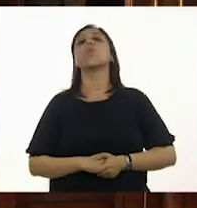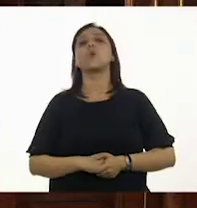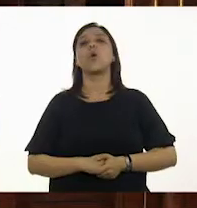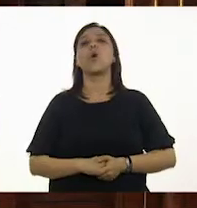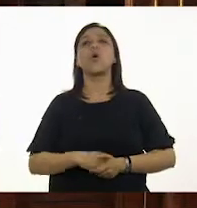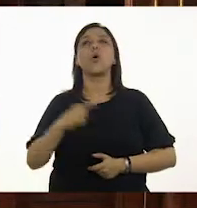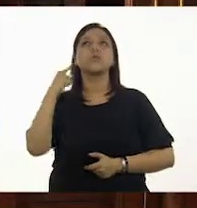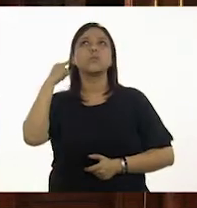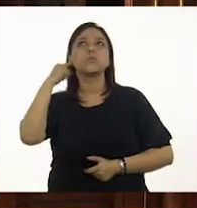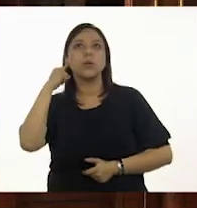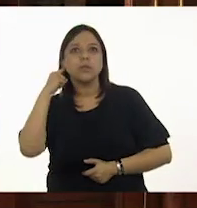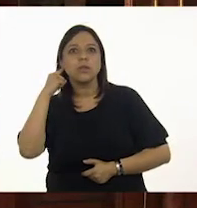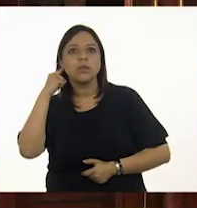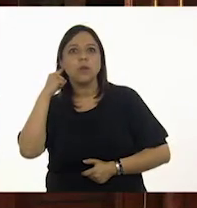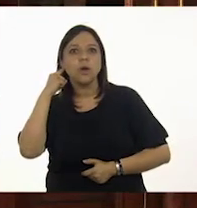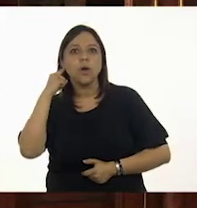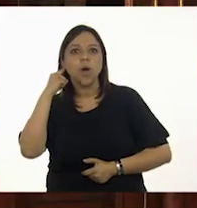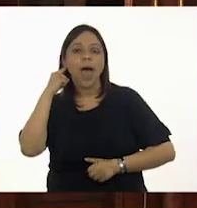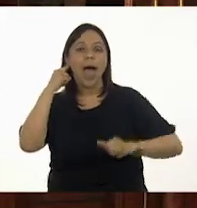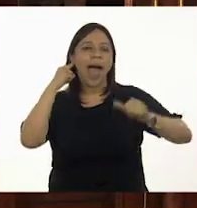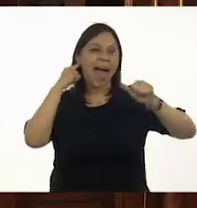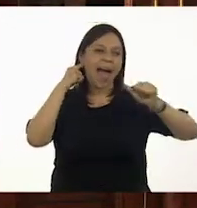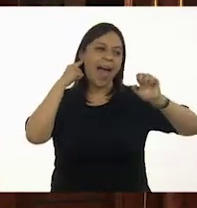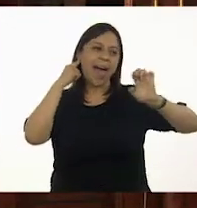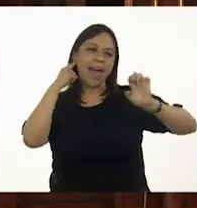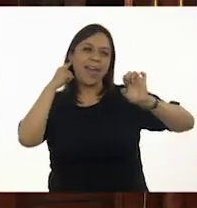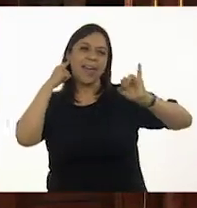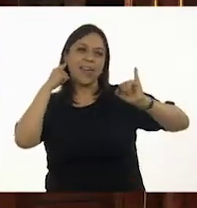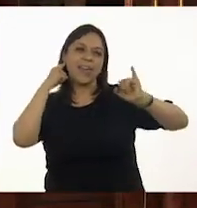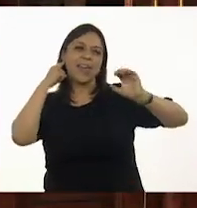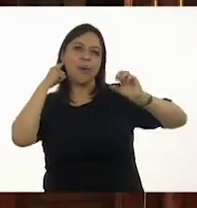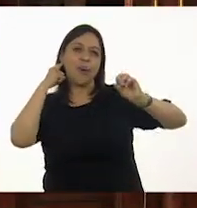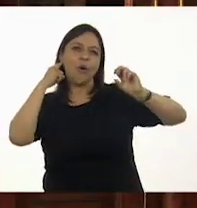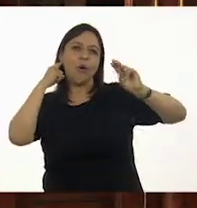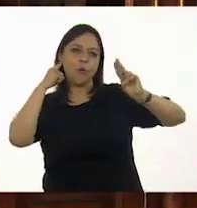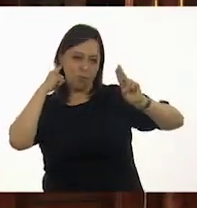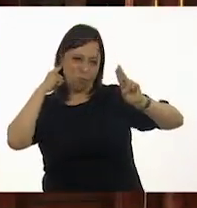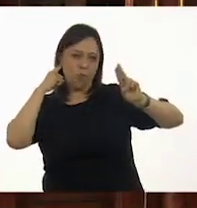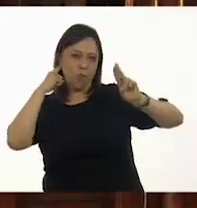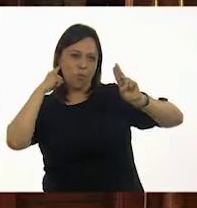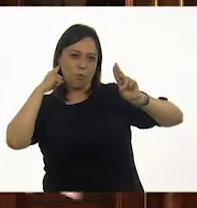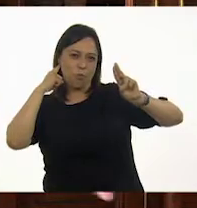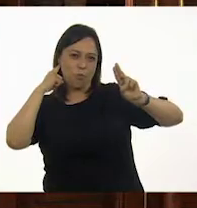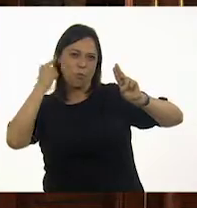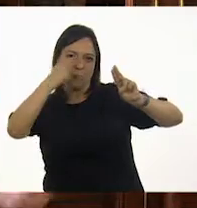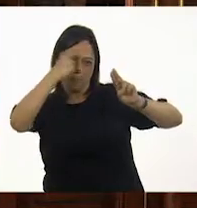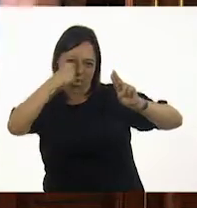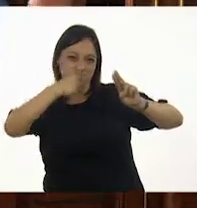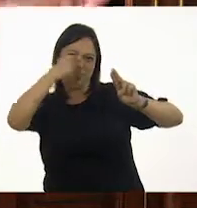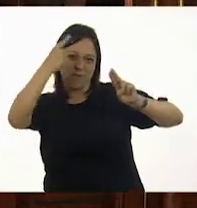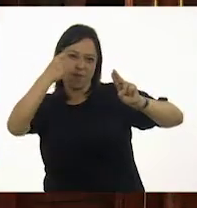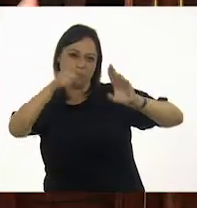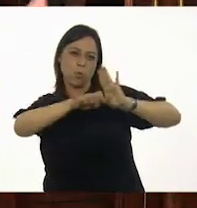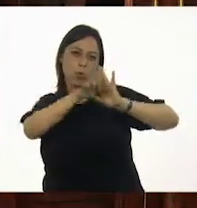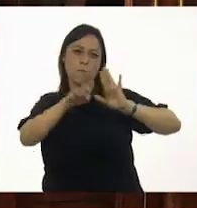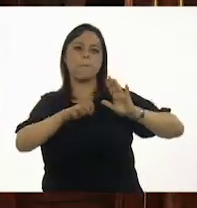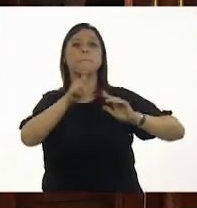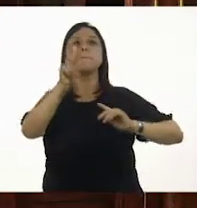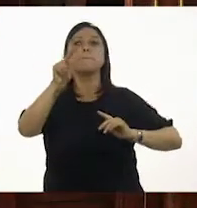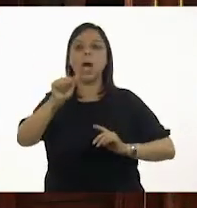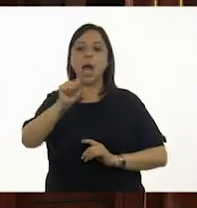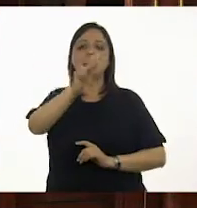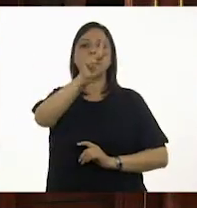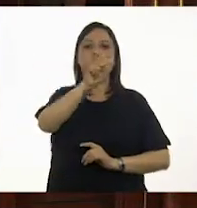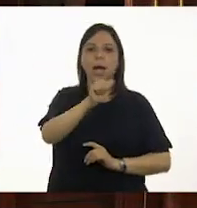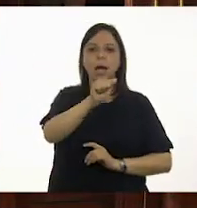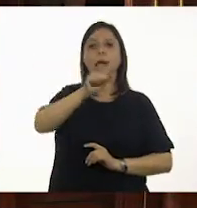sonido a una vocal, empezando por las más sencillas, las más simples, evidente, pa, pa o